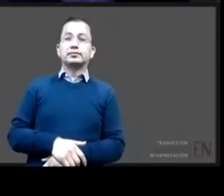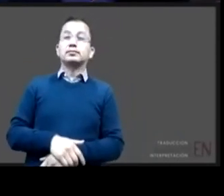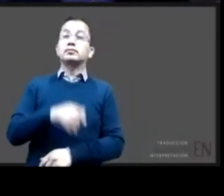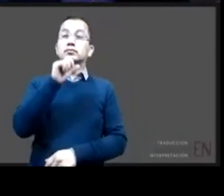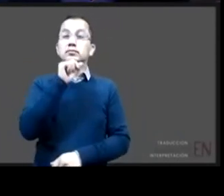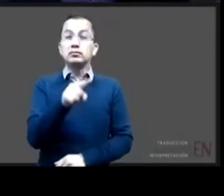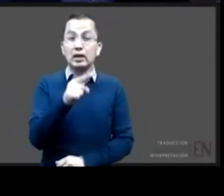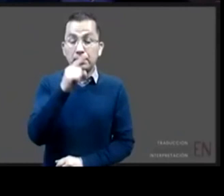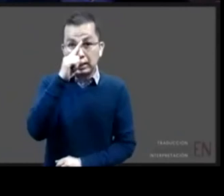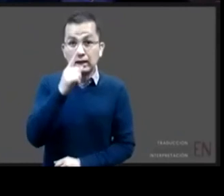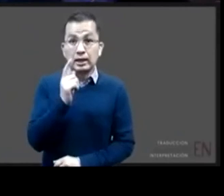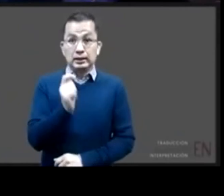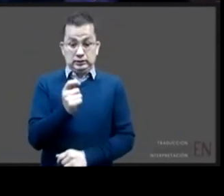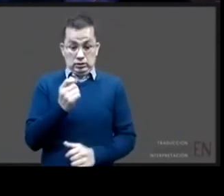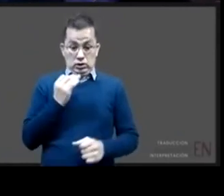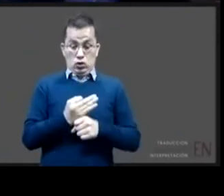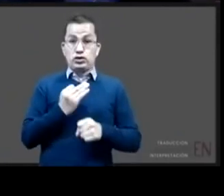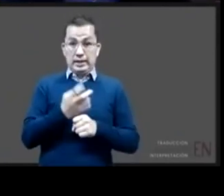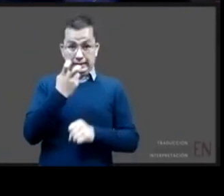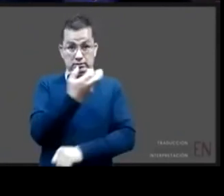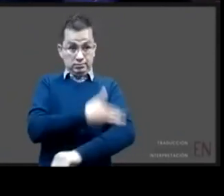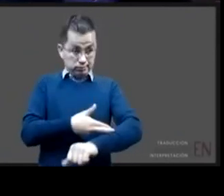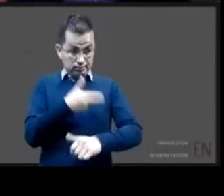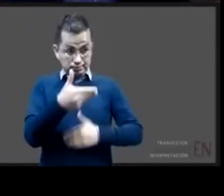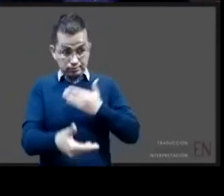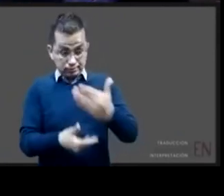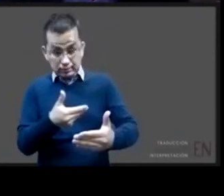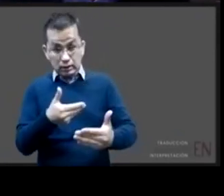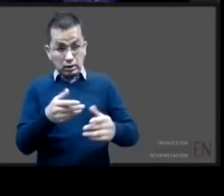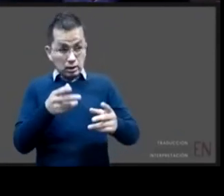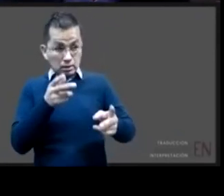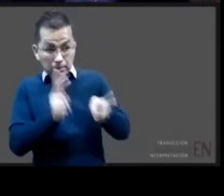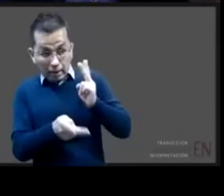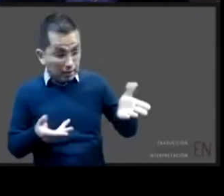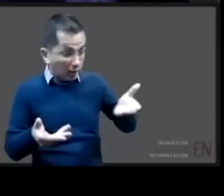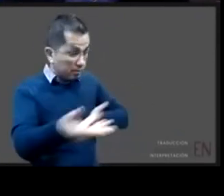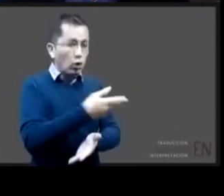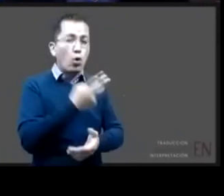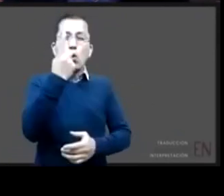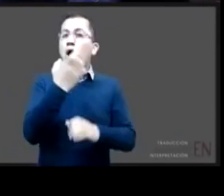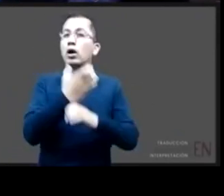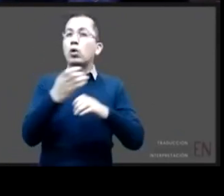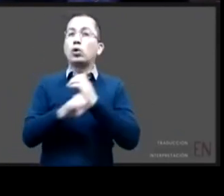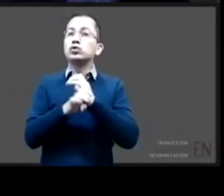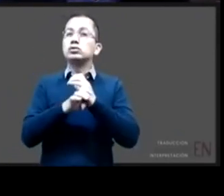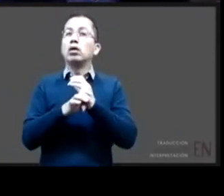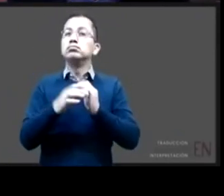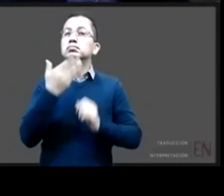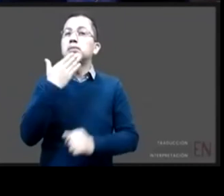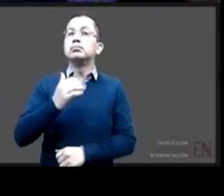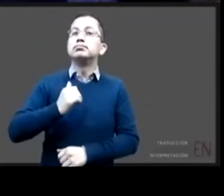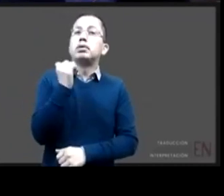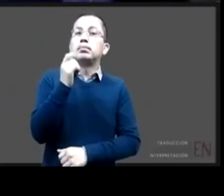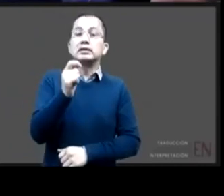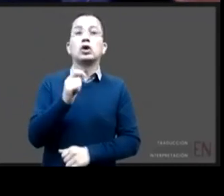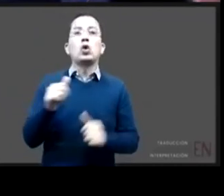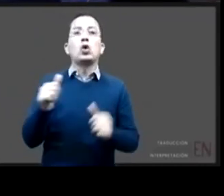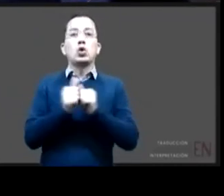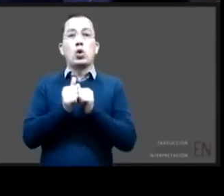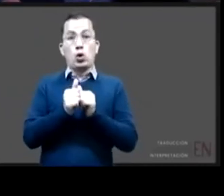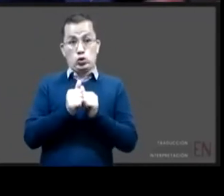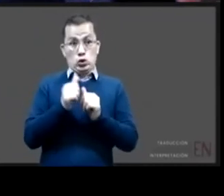de este proceso es que interviniendo organismos internacionales como unicef estatales